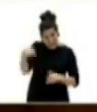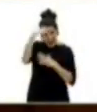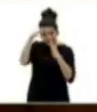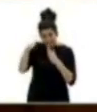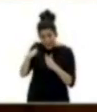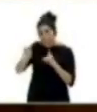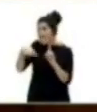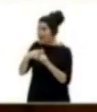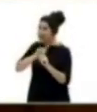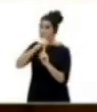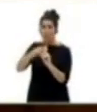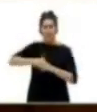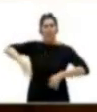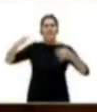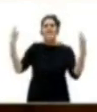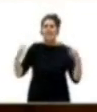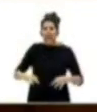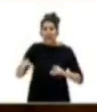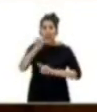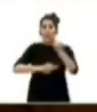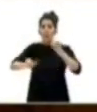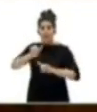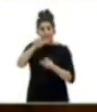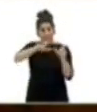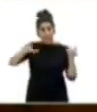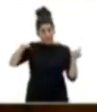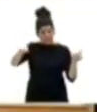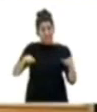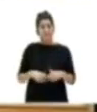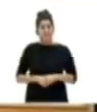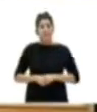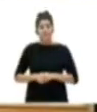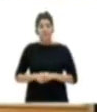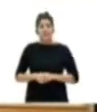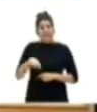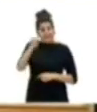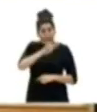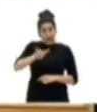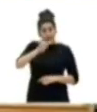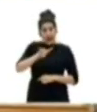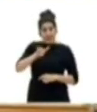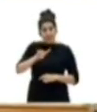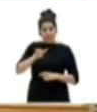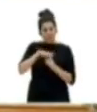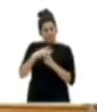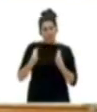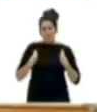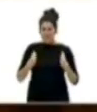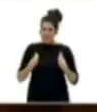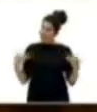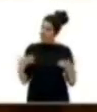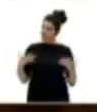resolver, de verdad, los problemas de la ciudadanía. Canarias vive una situación de emergencia social.